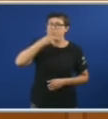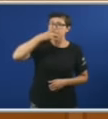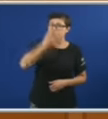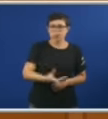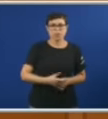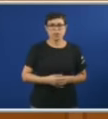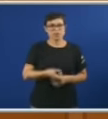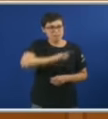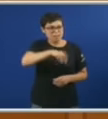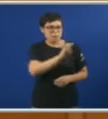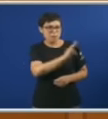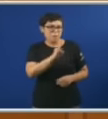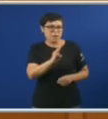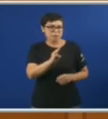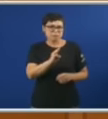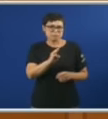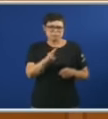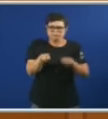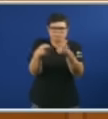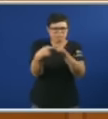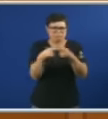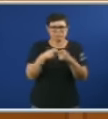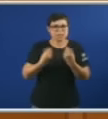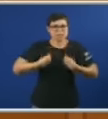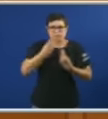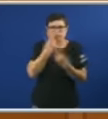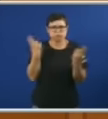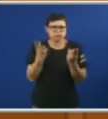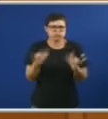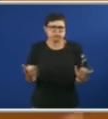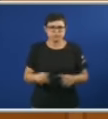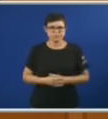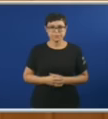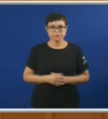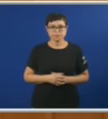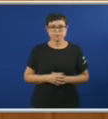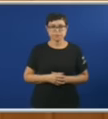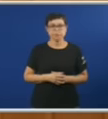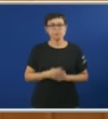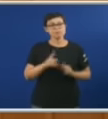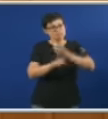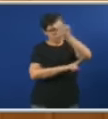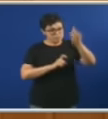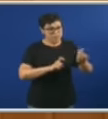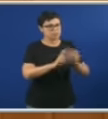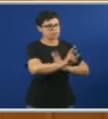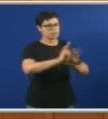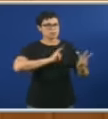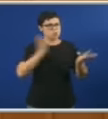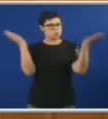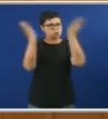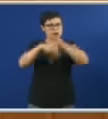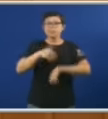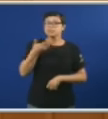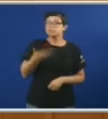están facendo coa sanidade pública de Galiza E non nos respondeu a un tema importante Que preocupa en Vigo